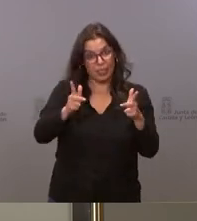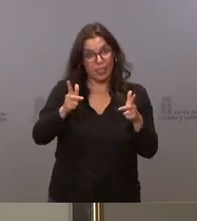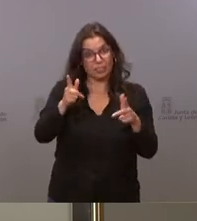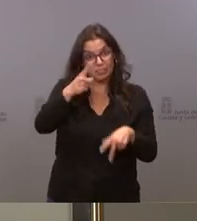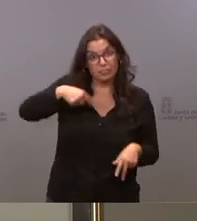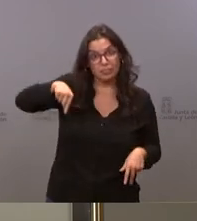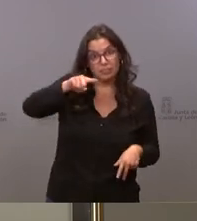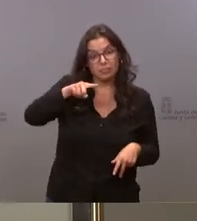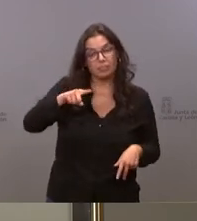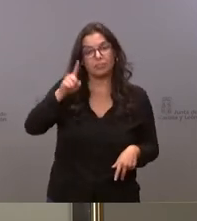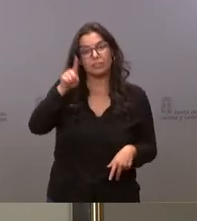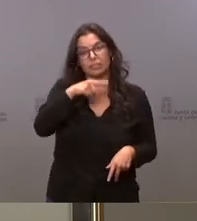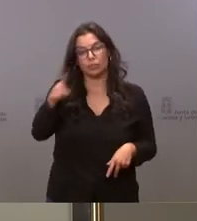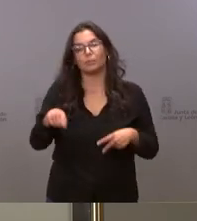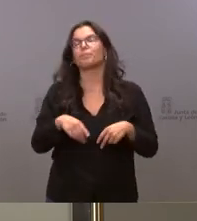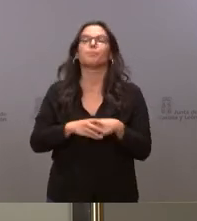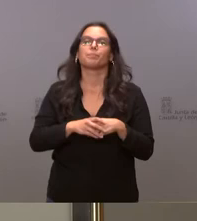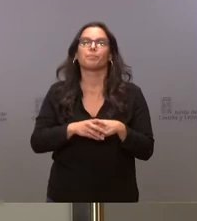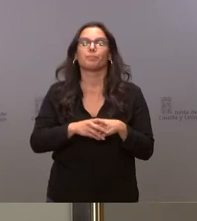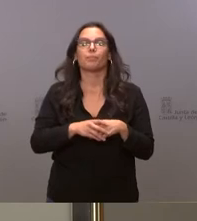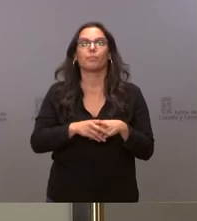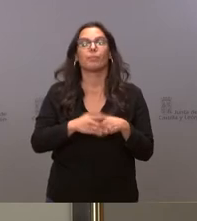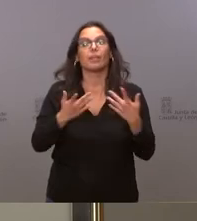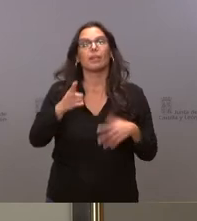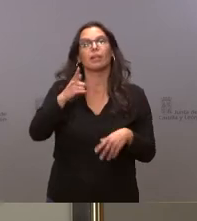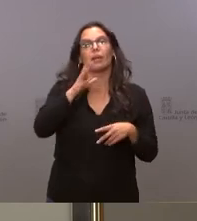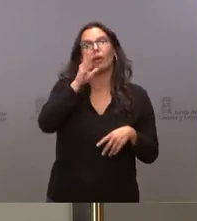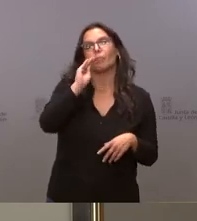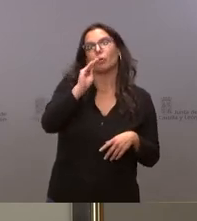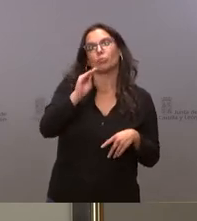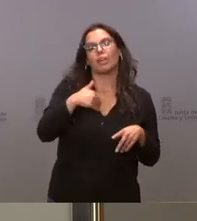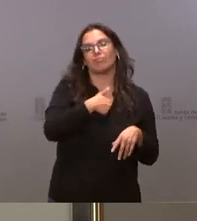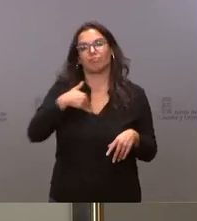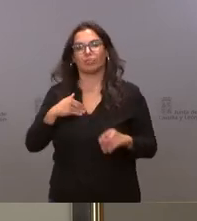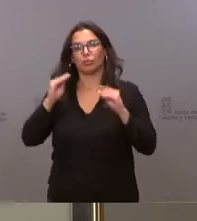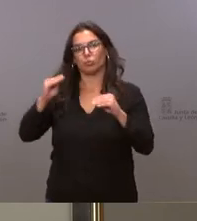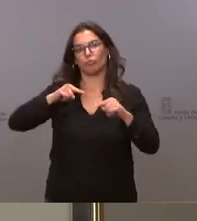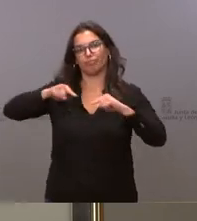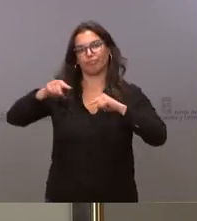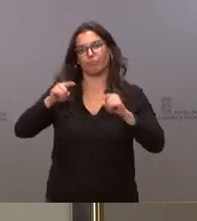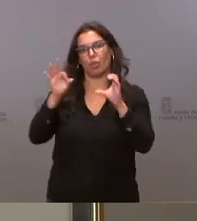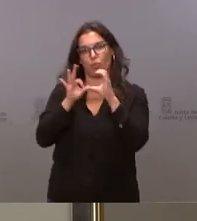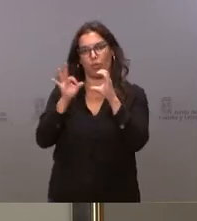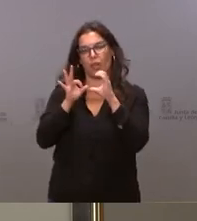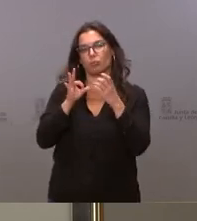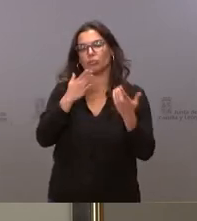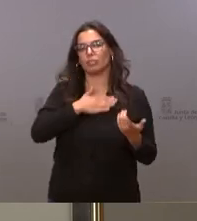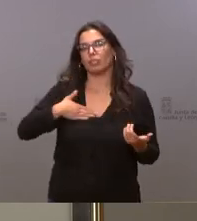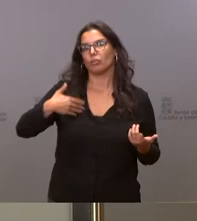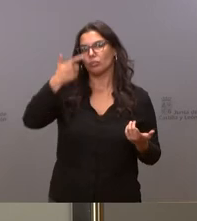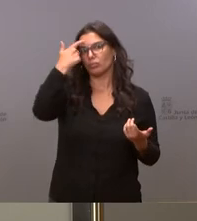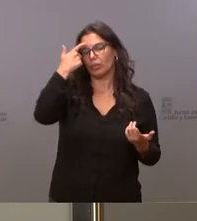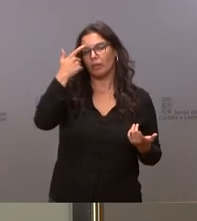residencias y como dirigente de ciudadanos me gustaría preguntarle qué valoración hace de la